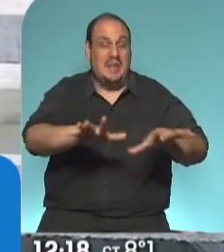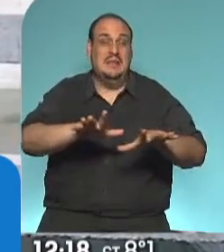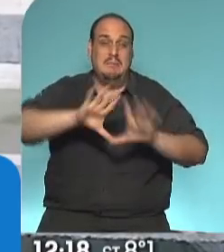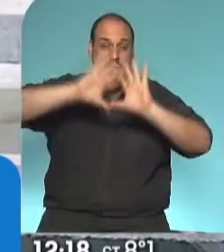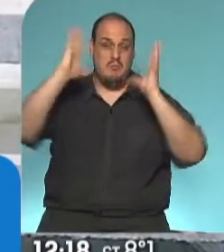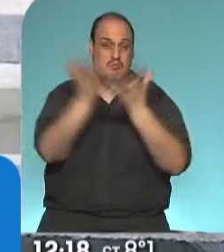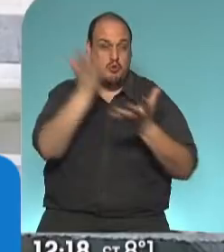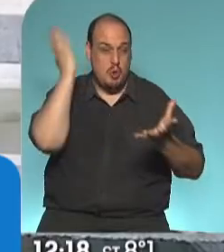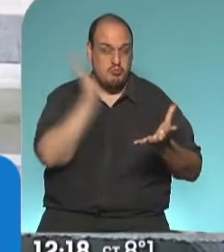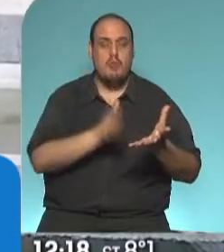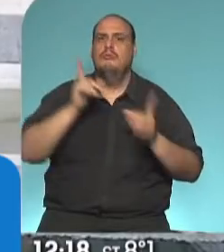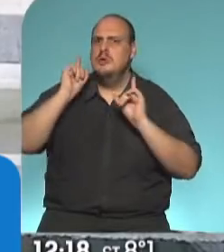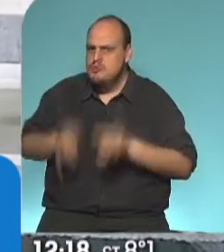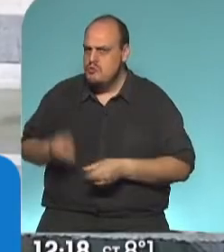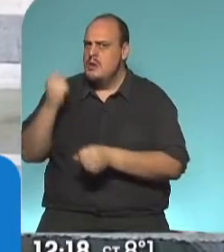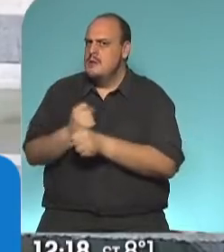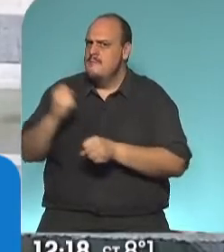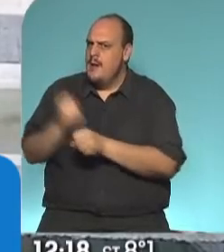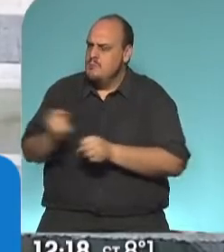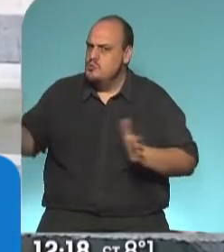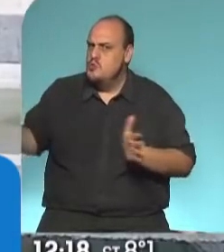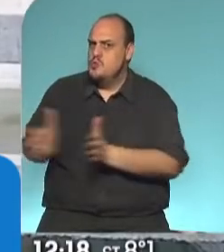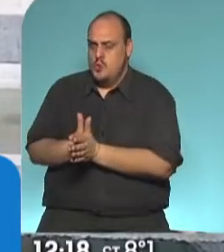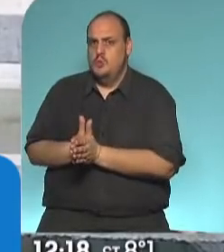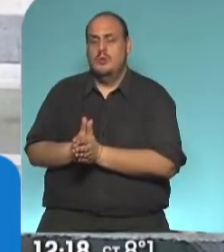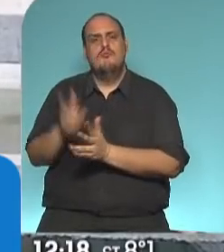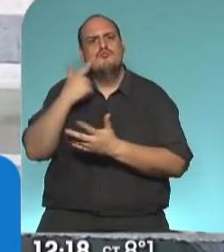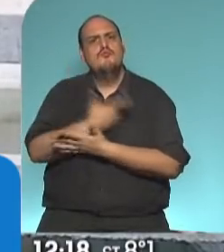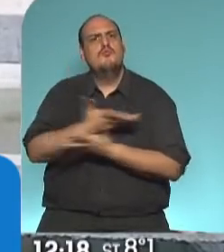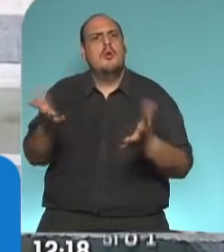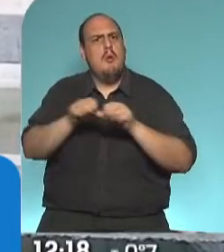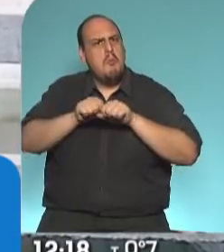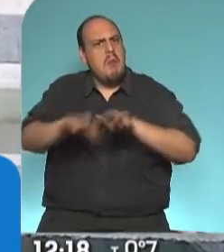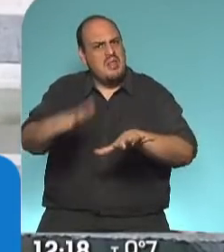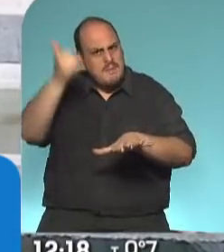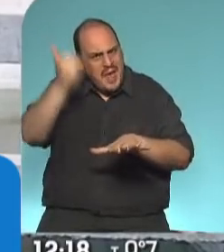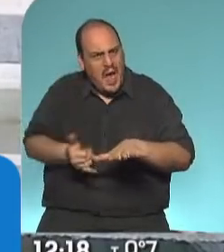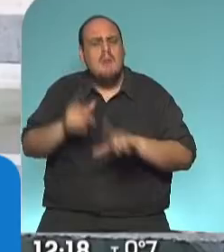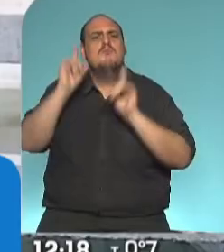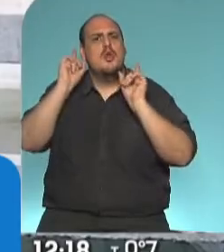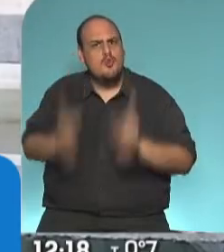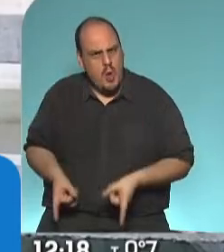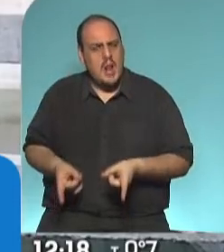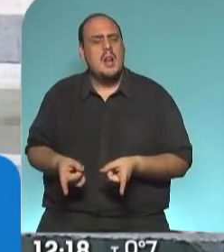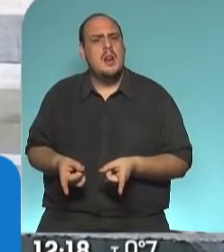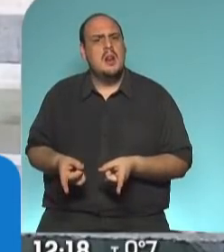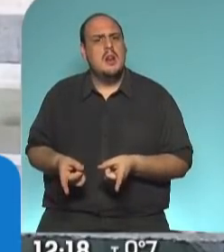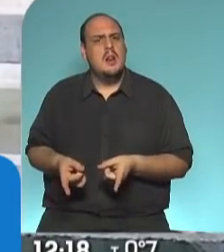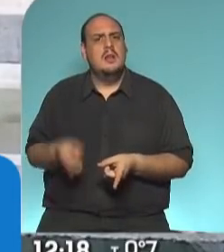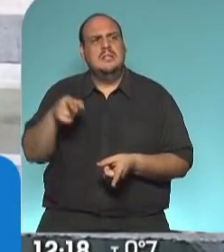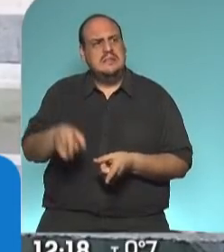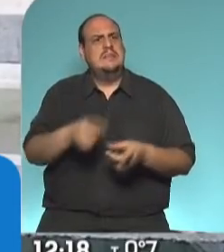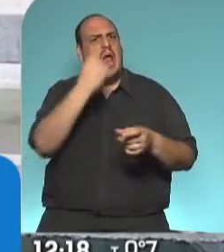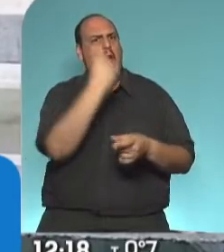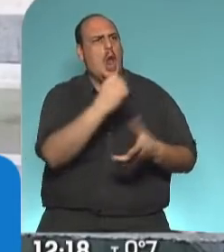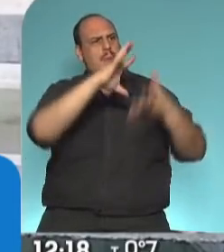seguimos trabajando juntos, mostrando que a pesar de la pandemia y a pesar de las crisis